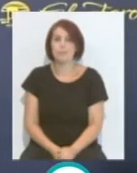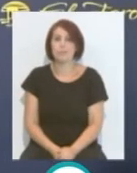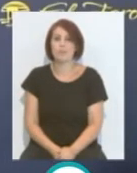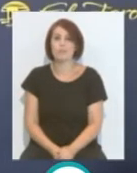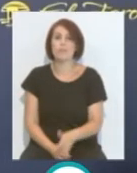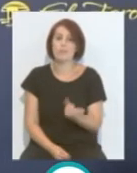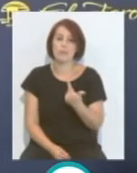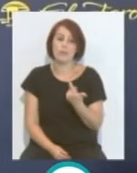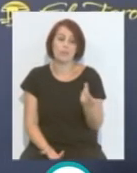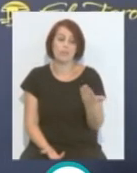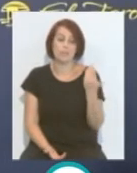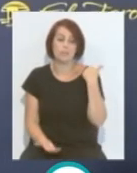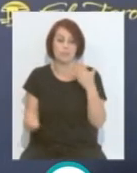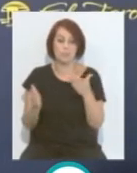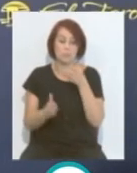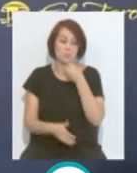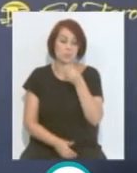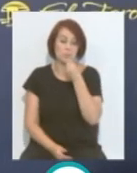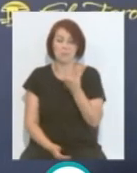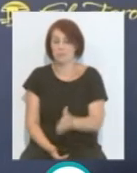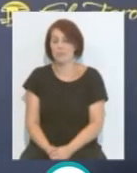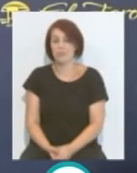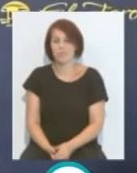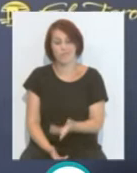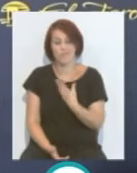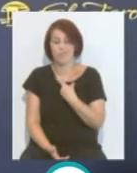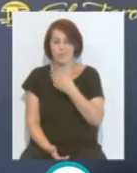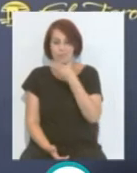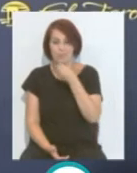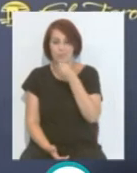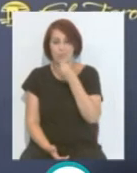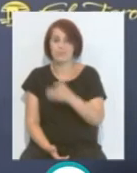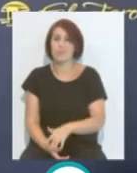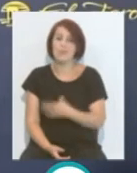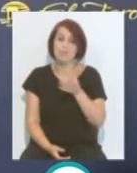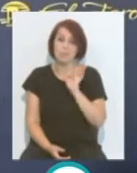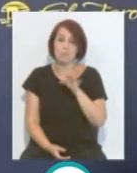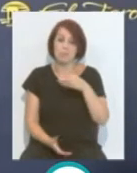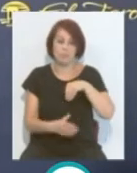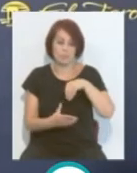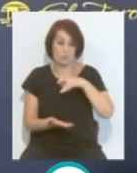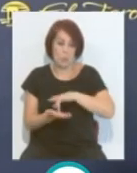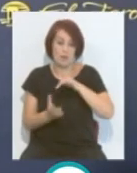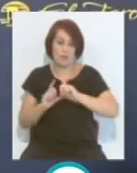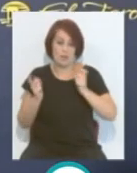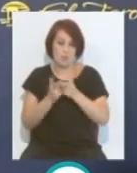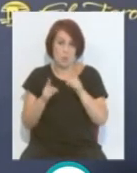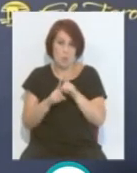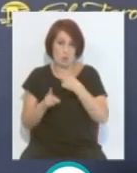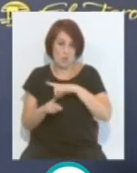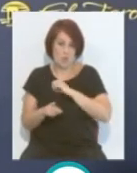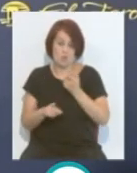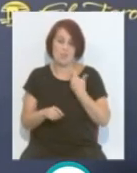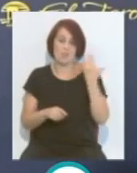Y ha sido una temporada muy bonita, muy bonita, espectacular. También es verdad que cuando estás en un equipo como nosotros, que cuando estamos en segunda el